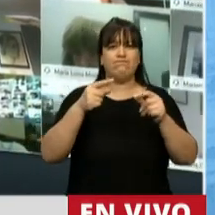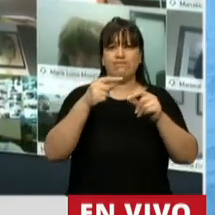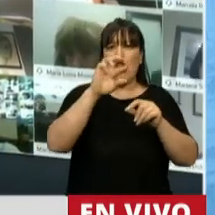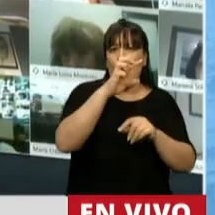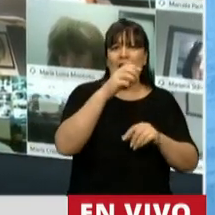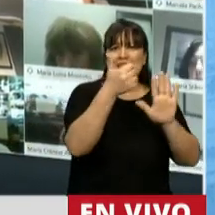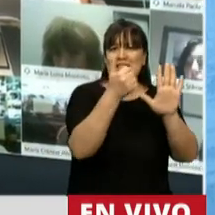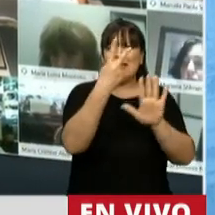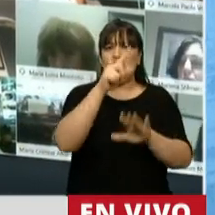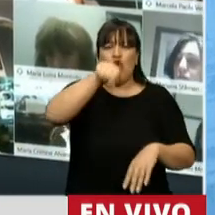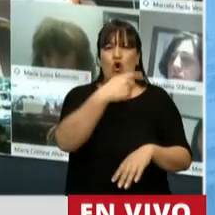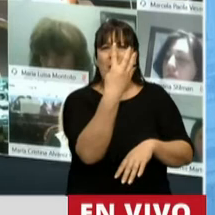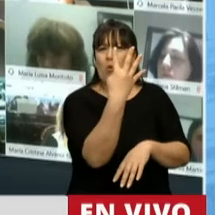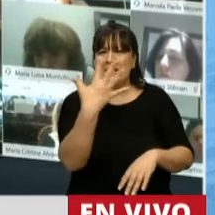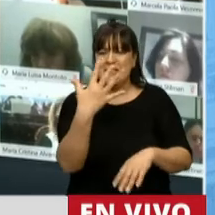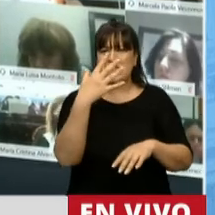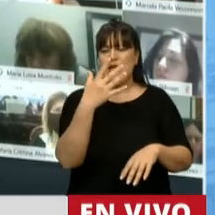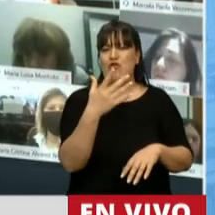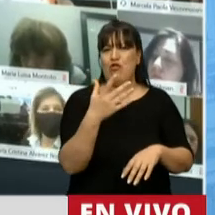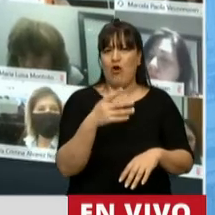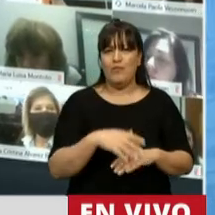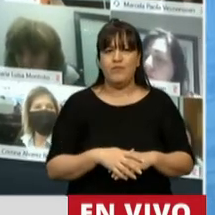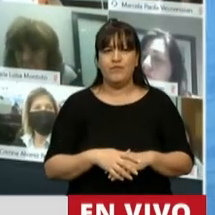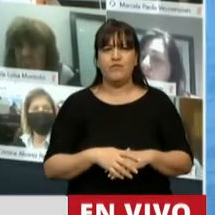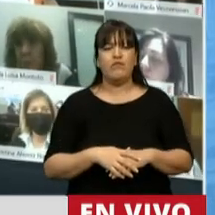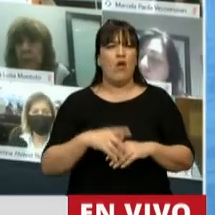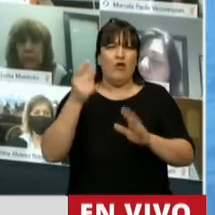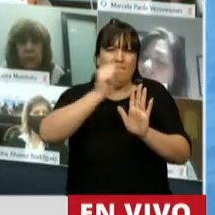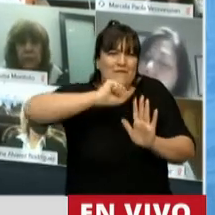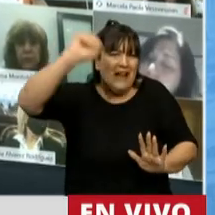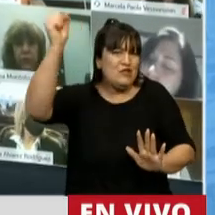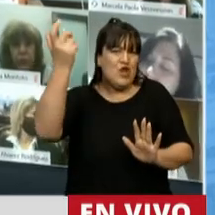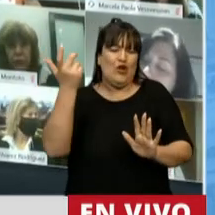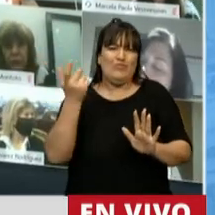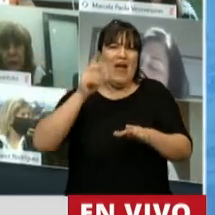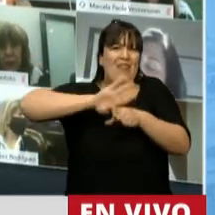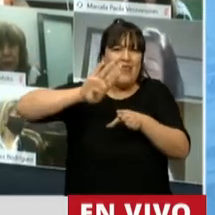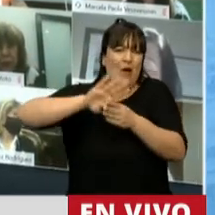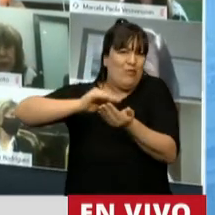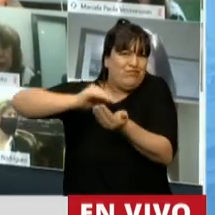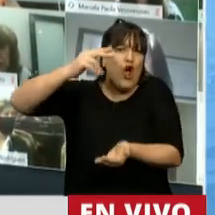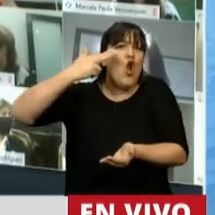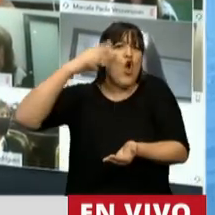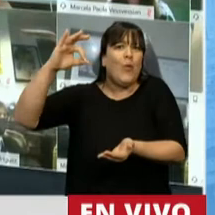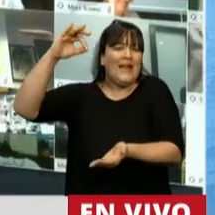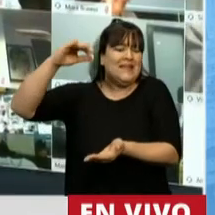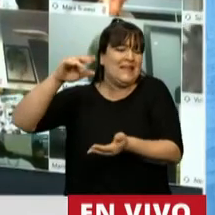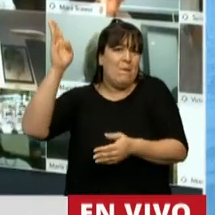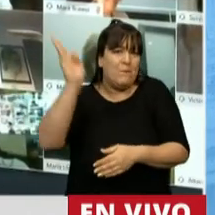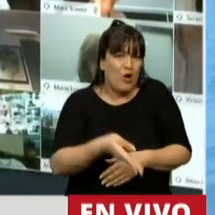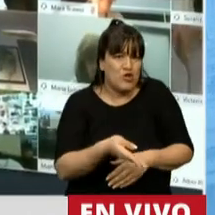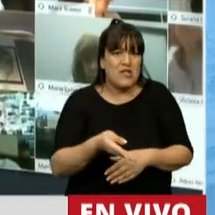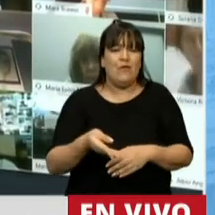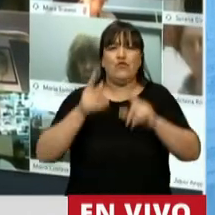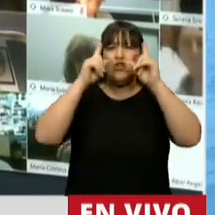23% y fue de 53,8%, un endeudamiento del 90% del PBI, un default